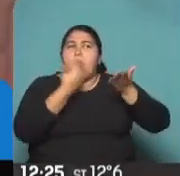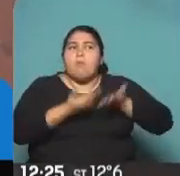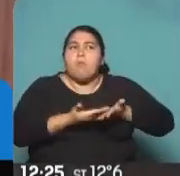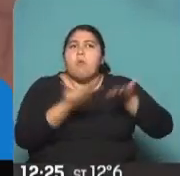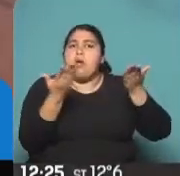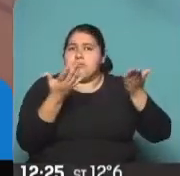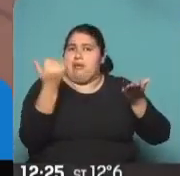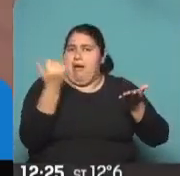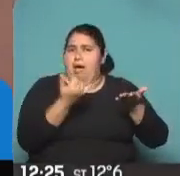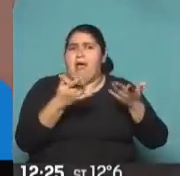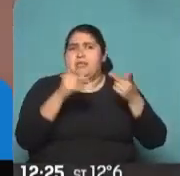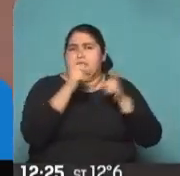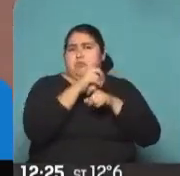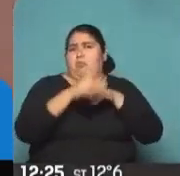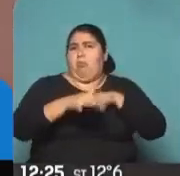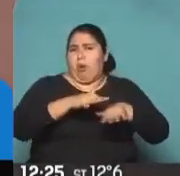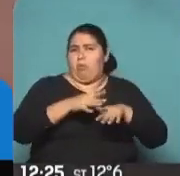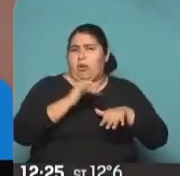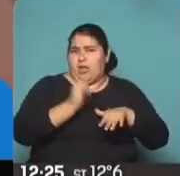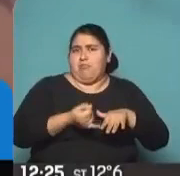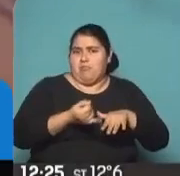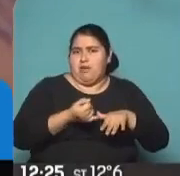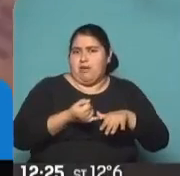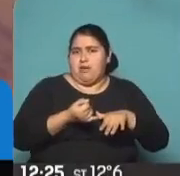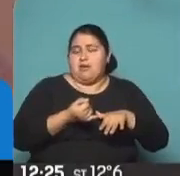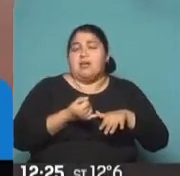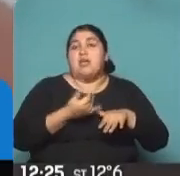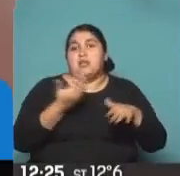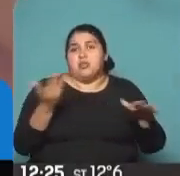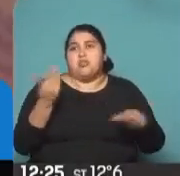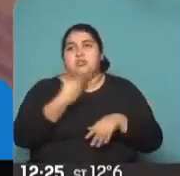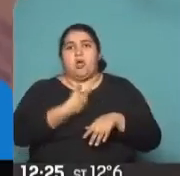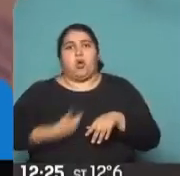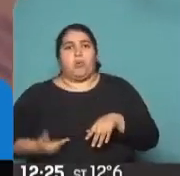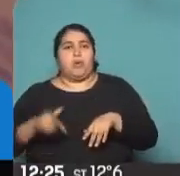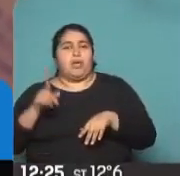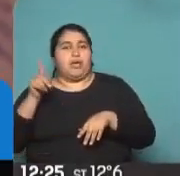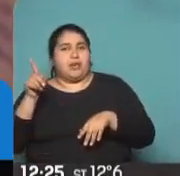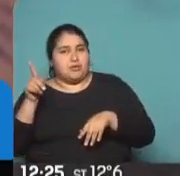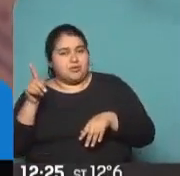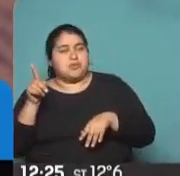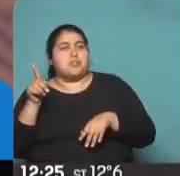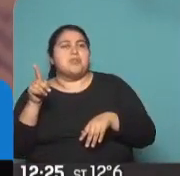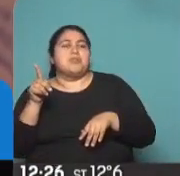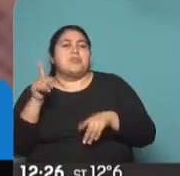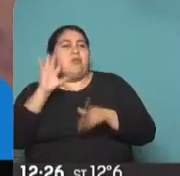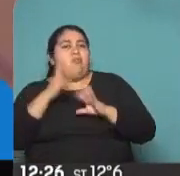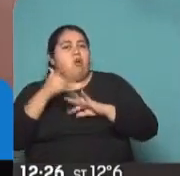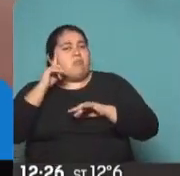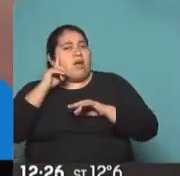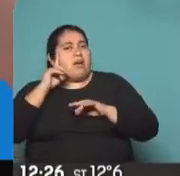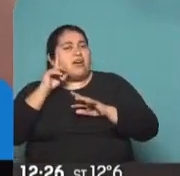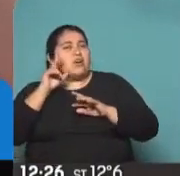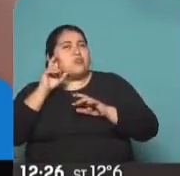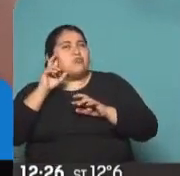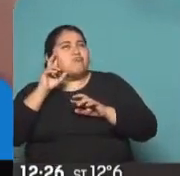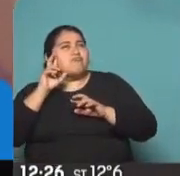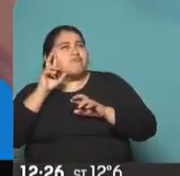Creo que eso fue de alguna manera determinante. El gobierno tuvo una estrategia discursiva un poco